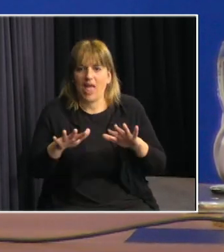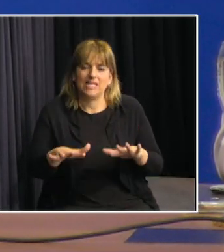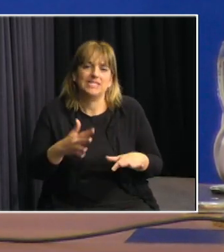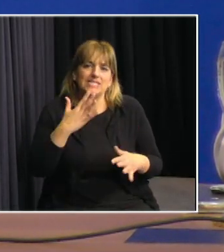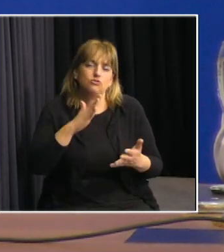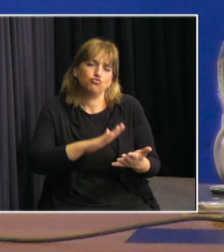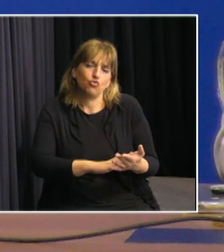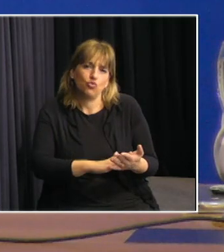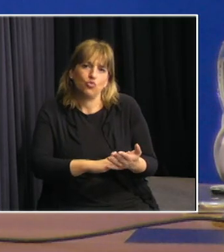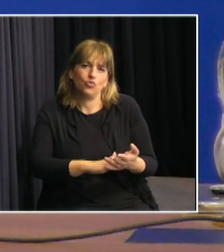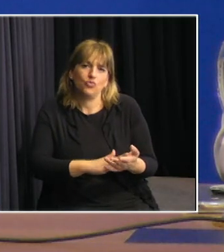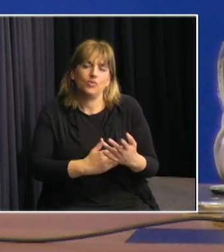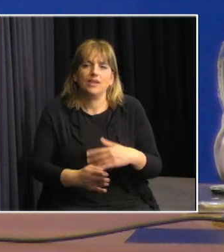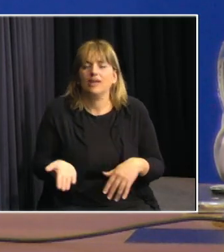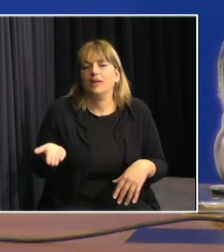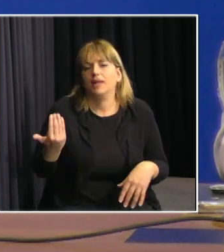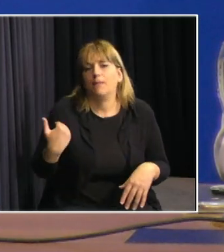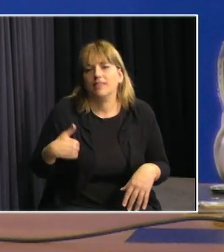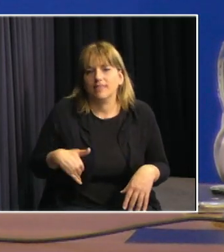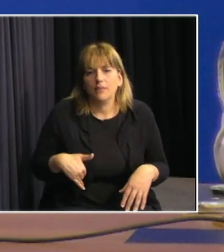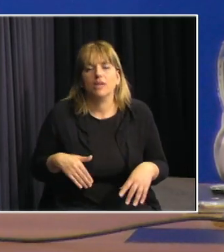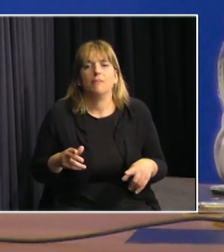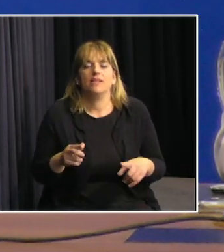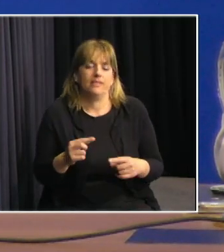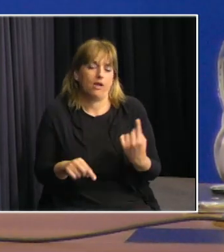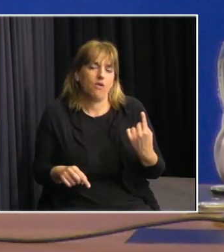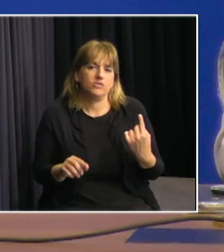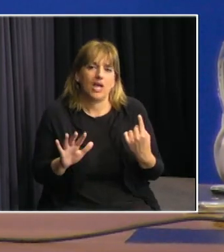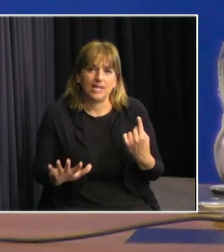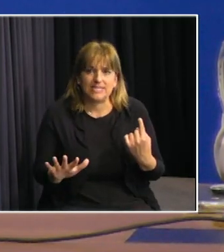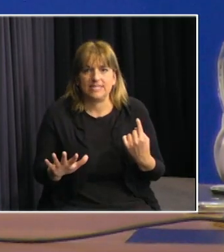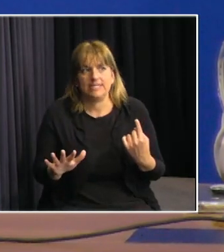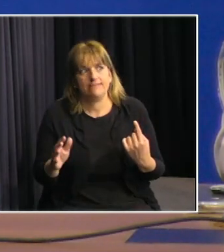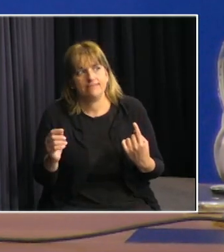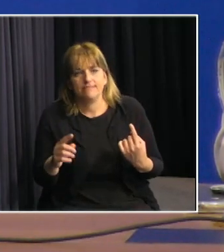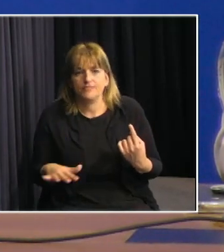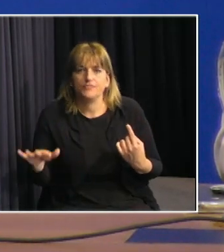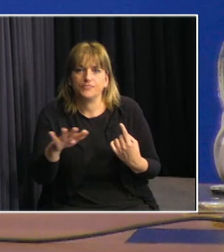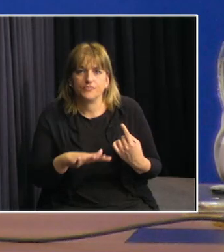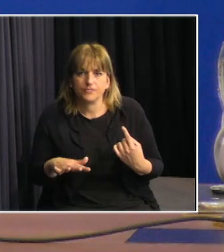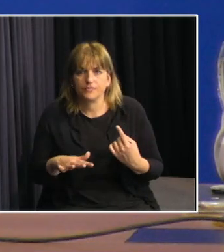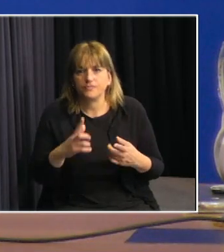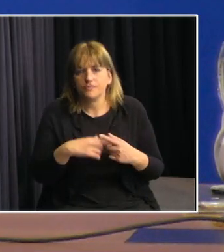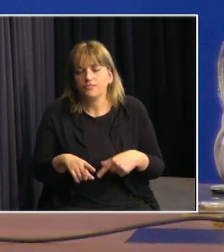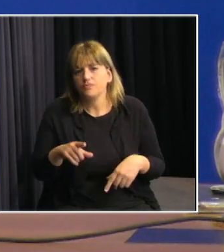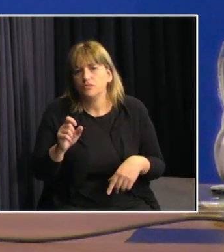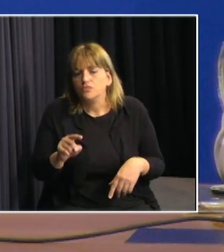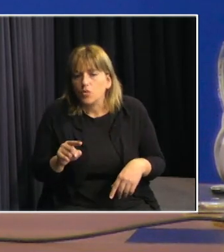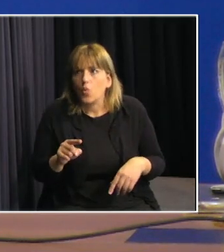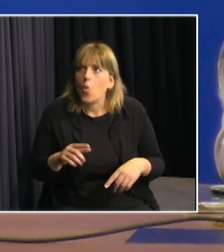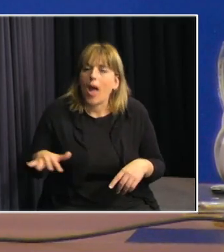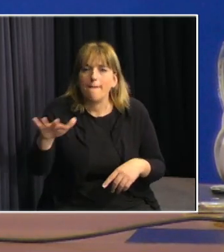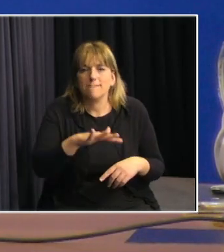caso de que lamentablemente sucedan algunas de estas catástrofes, ya sean ambientales o